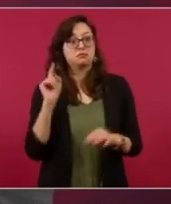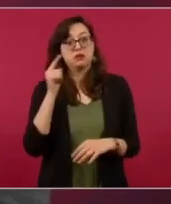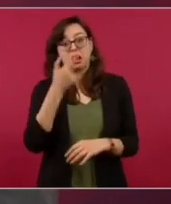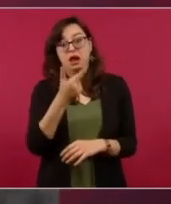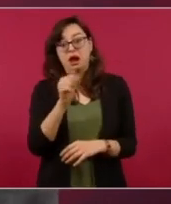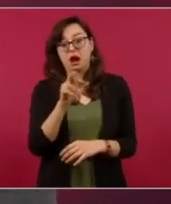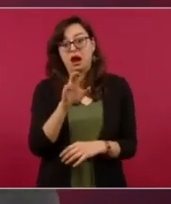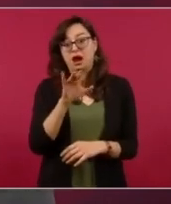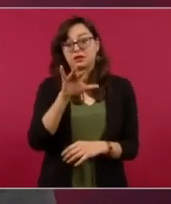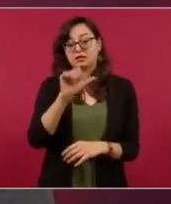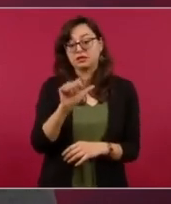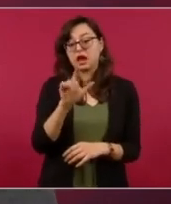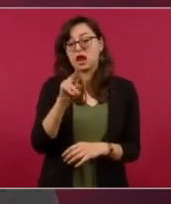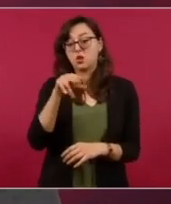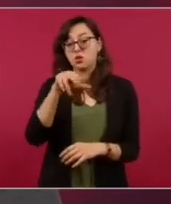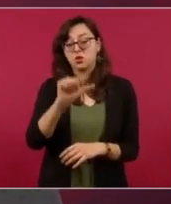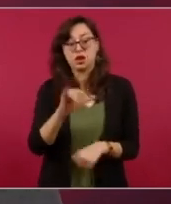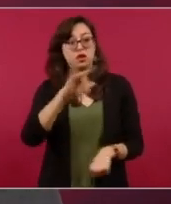y en el fondo es